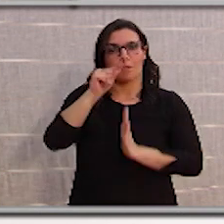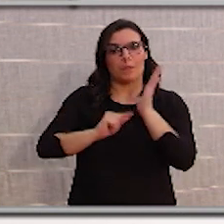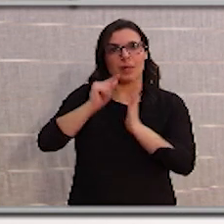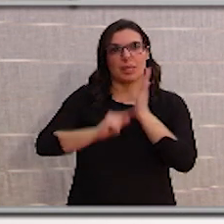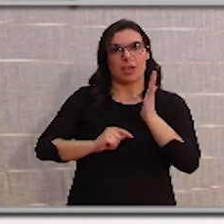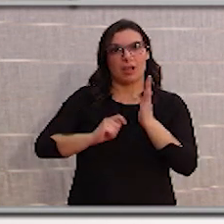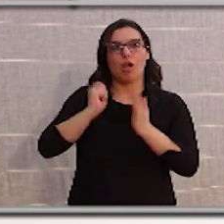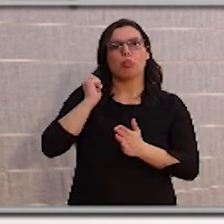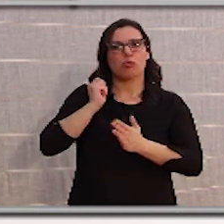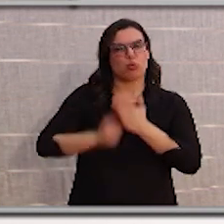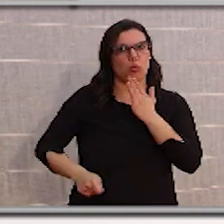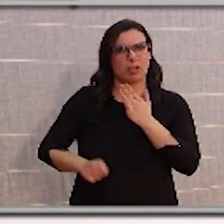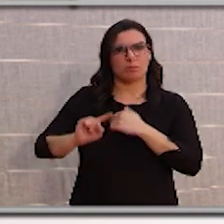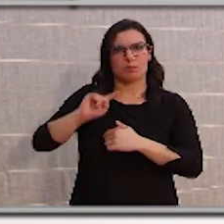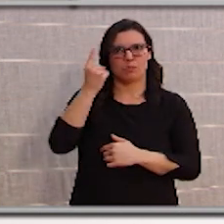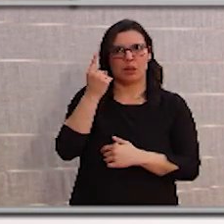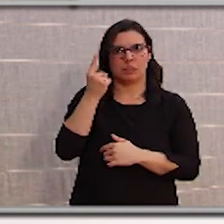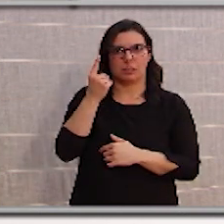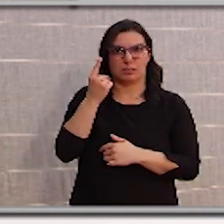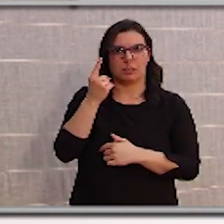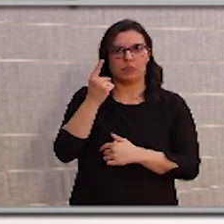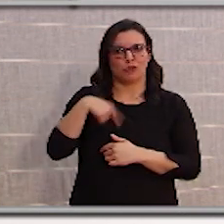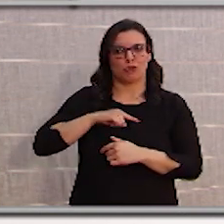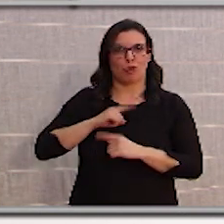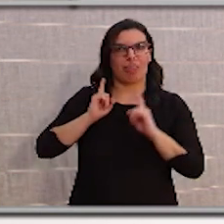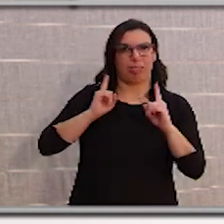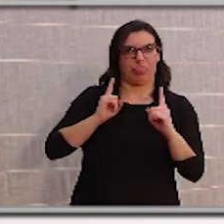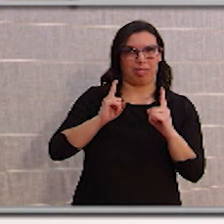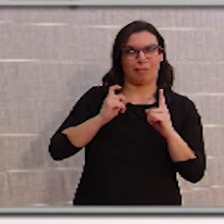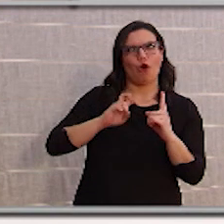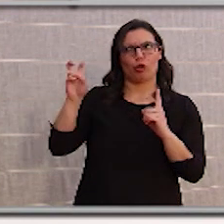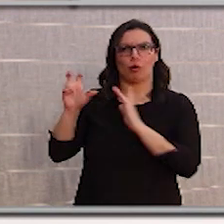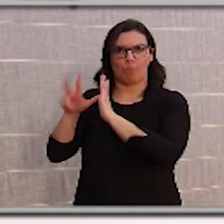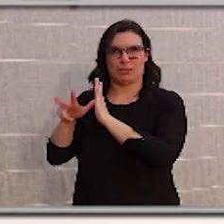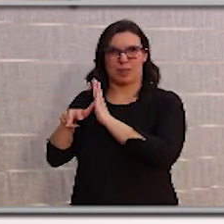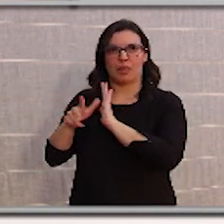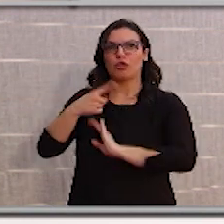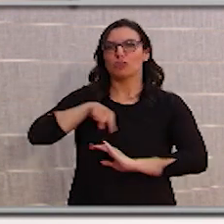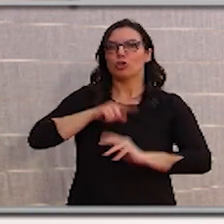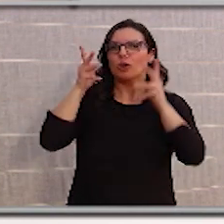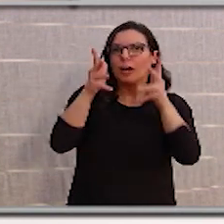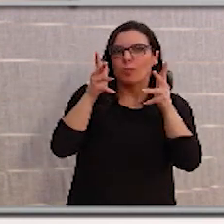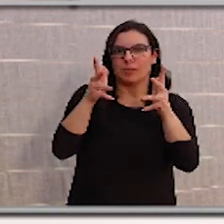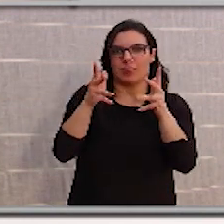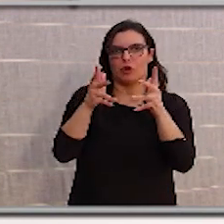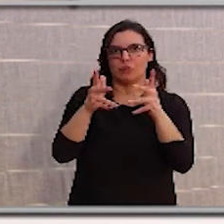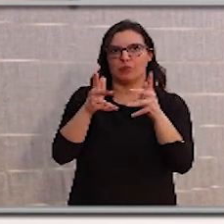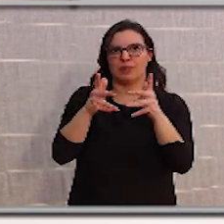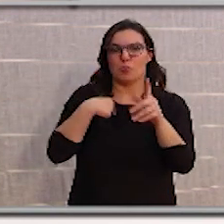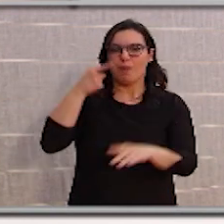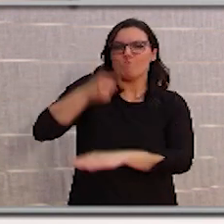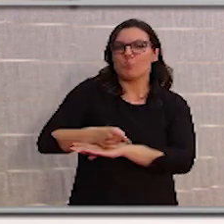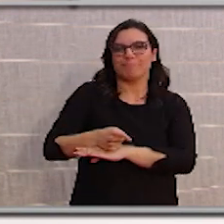por delante, probablemente, de otros sitios. Nosotros estamos haciendo una recomendación específica. Nosotros no podemos ir más allá tampoco